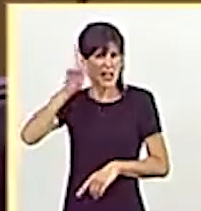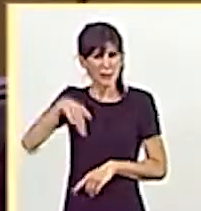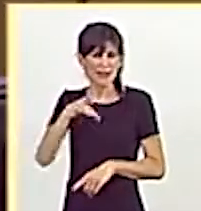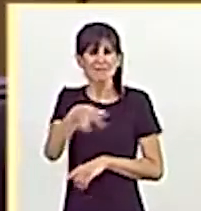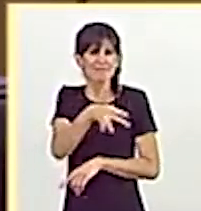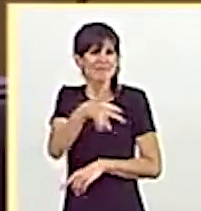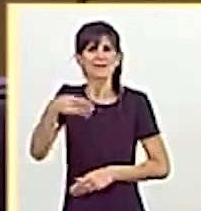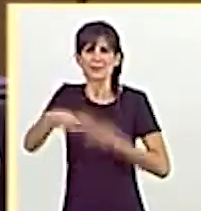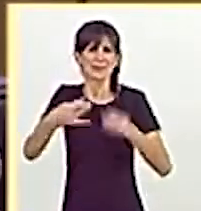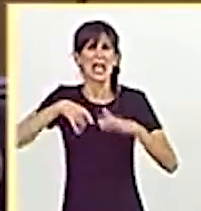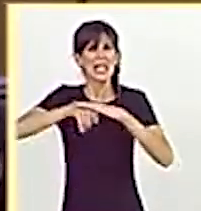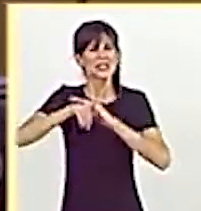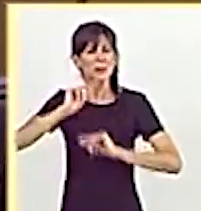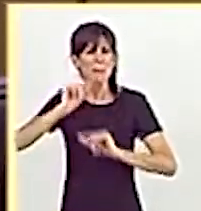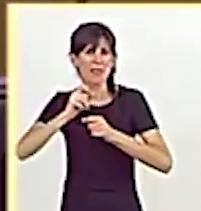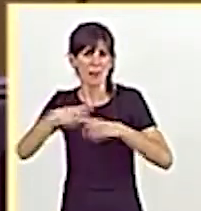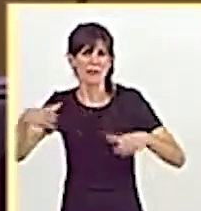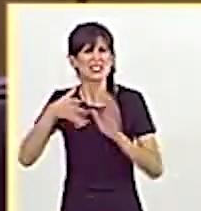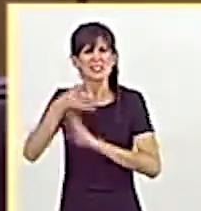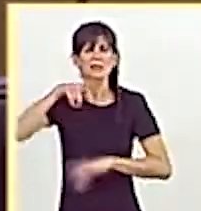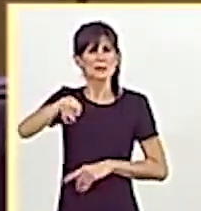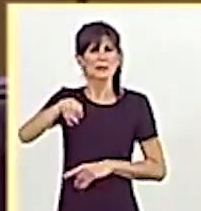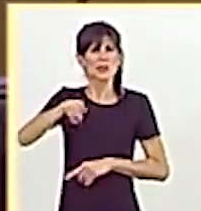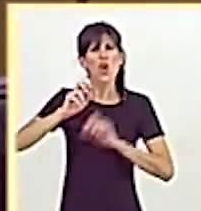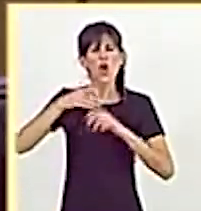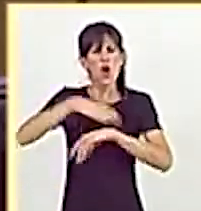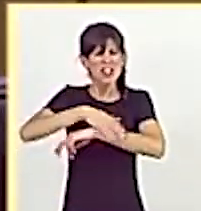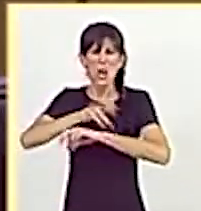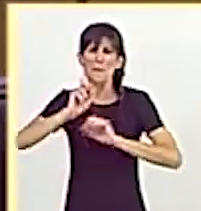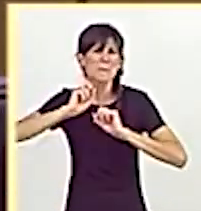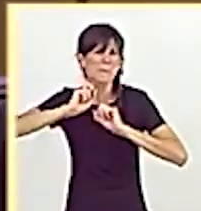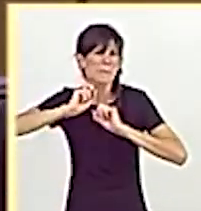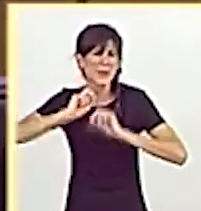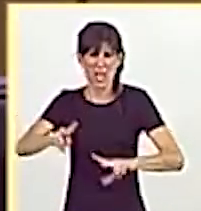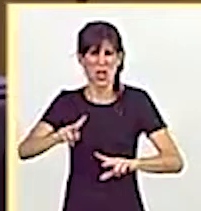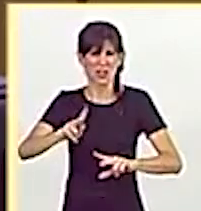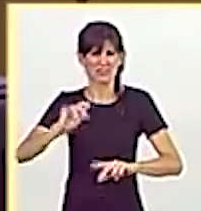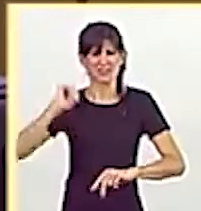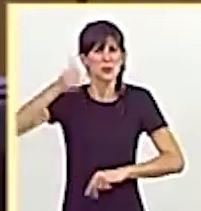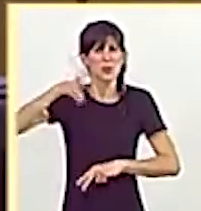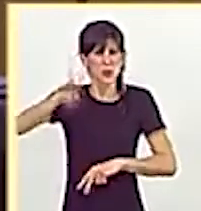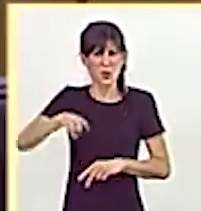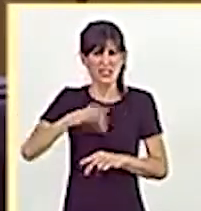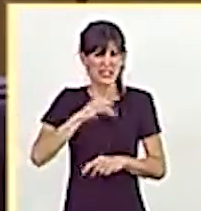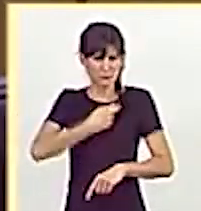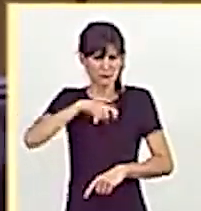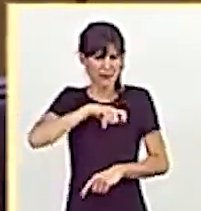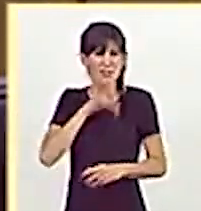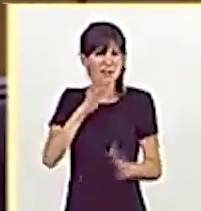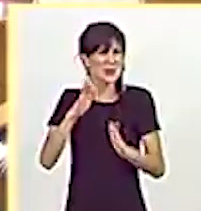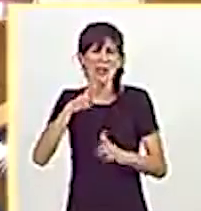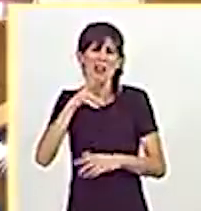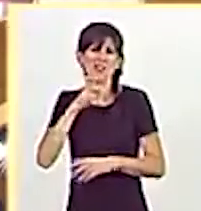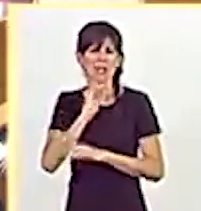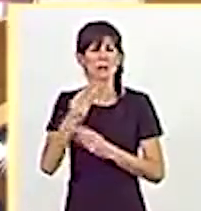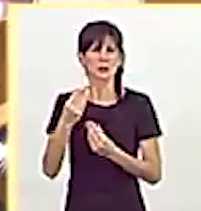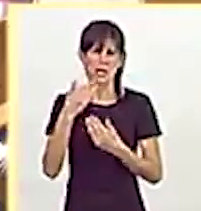ineficaz gestión de la pandemia. Son ustedes el peor Gobierno que pudieran tener los españoles en el peor momento. Muchas gracias.